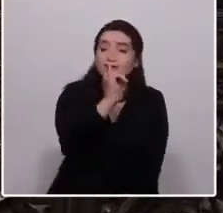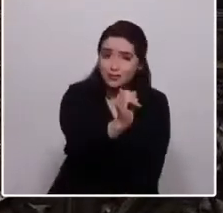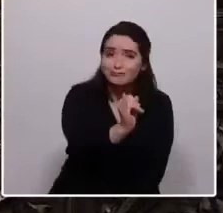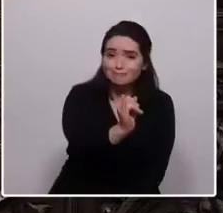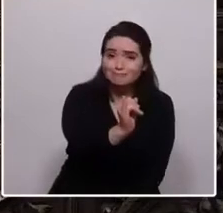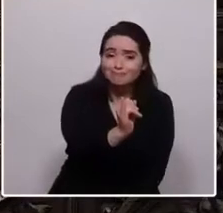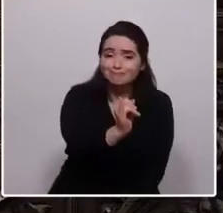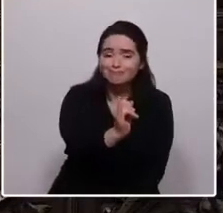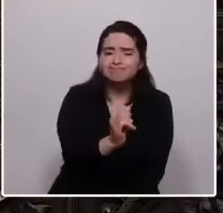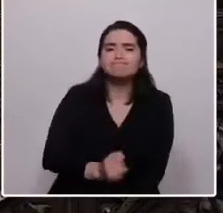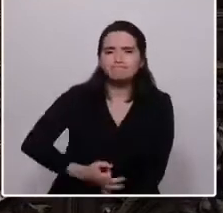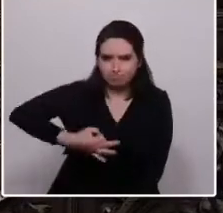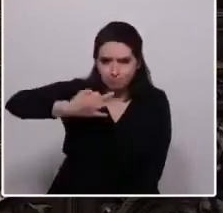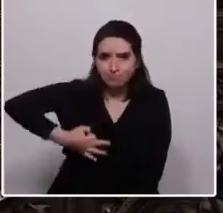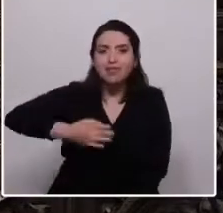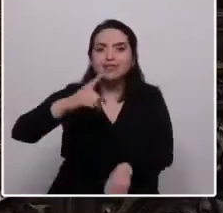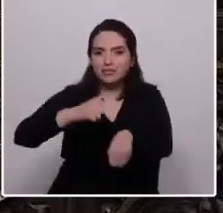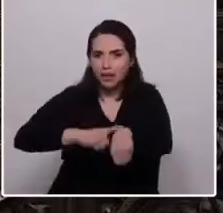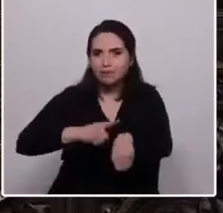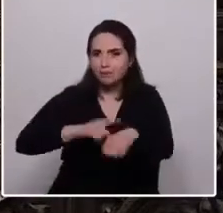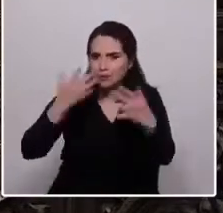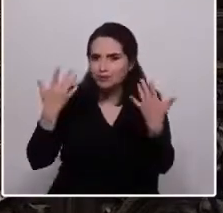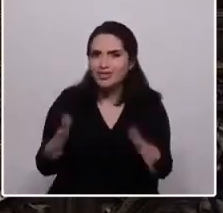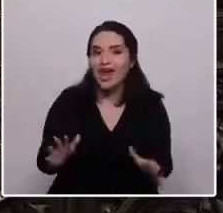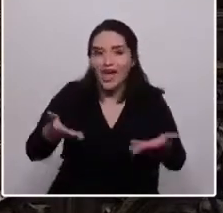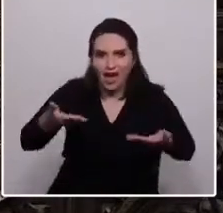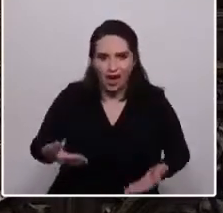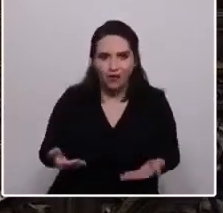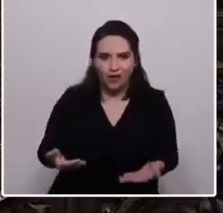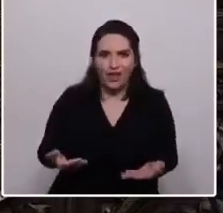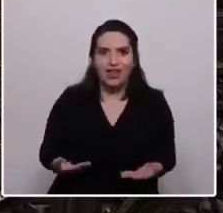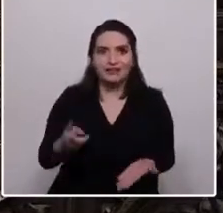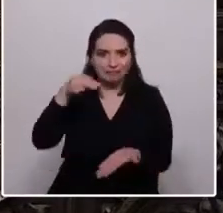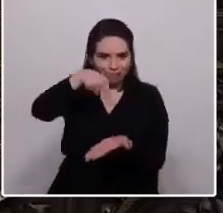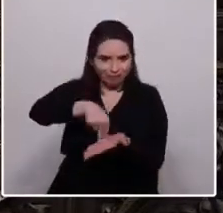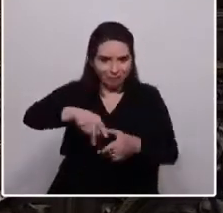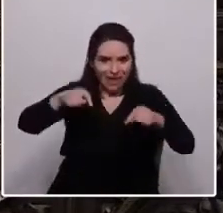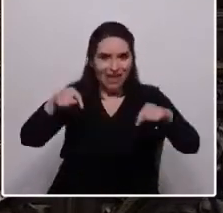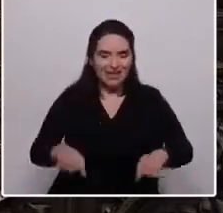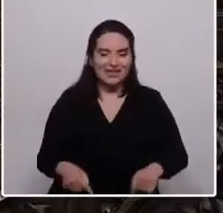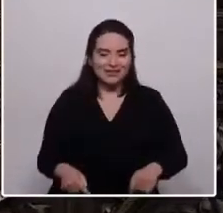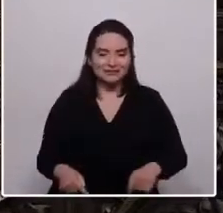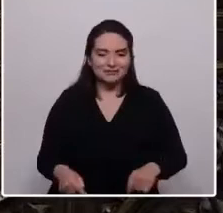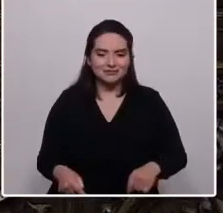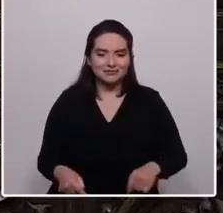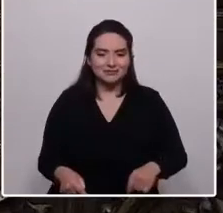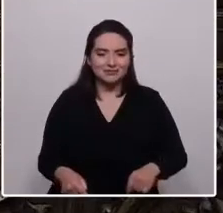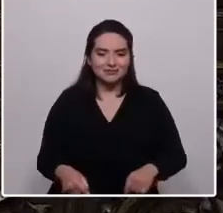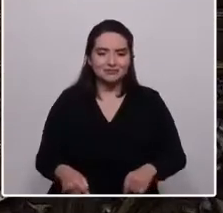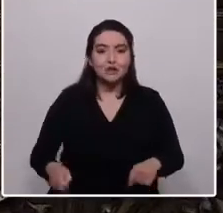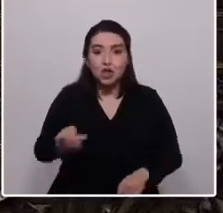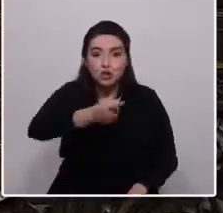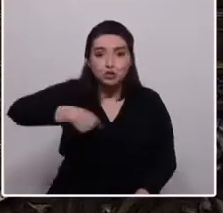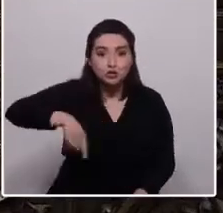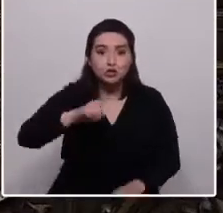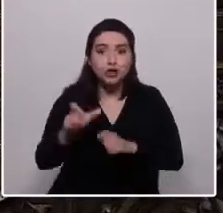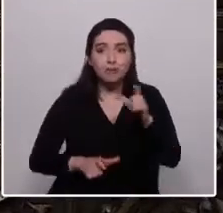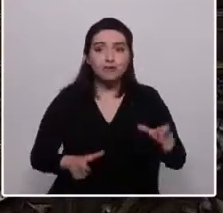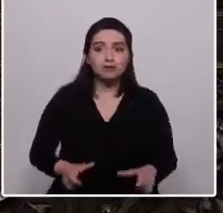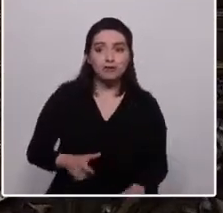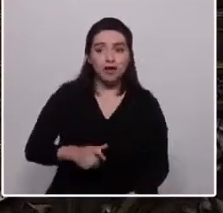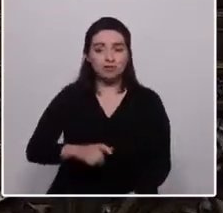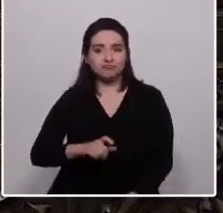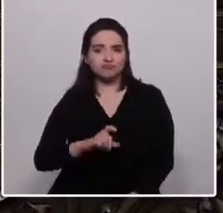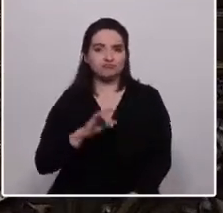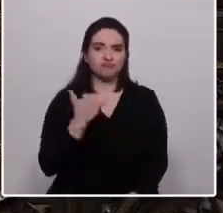afirmo que ha llegado el tiempo, porque ya estamos aquí. Las colas hemos llegado al poder y hemos llegado